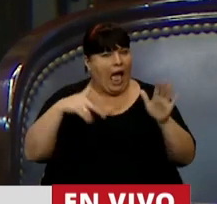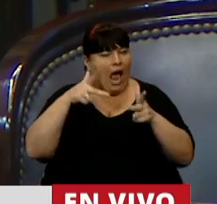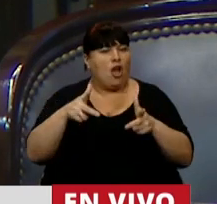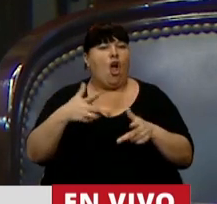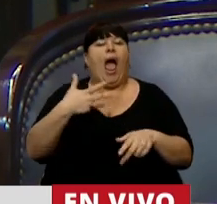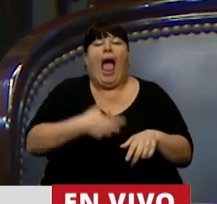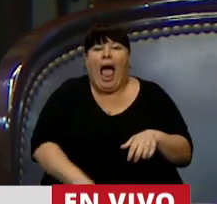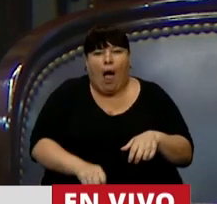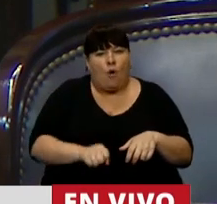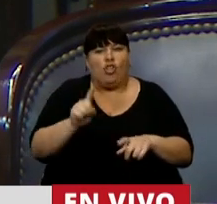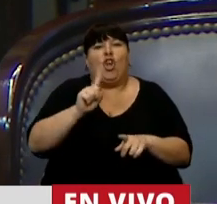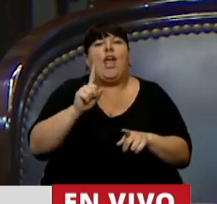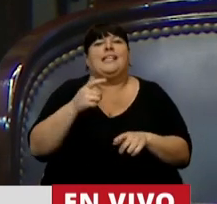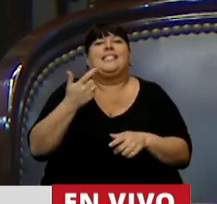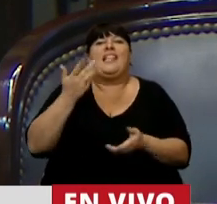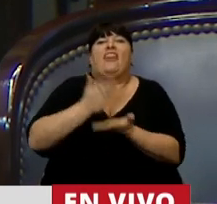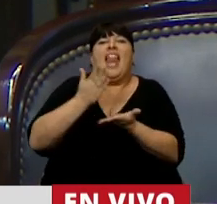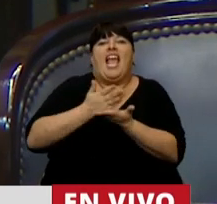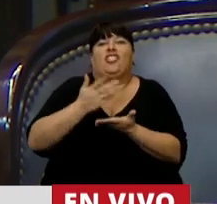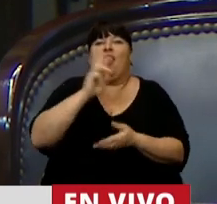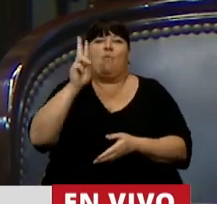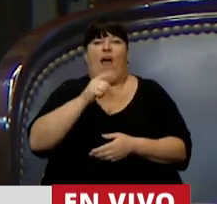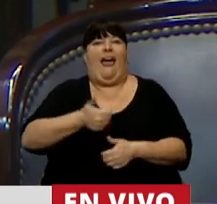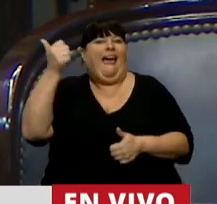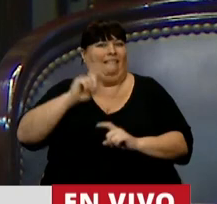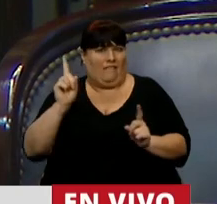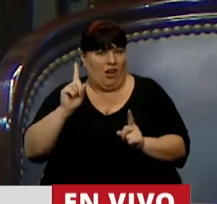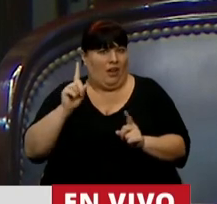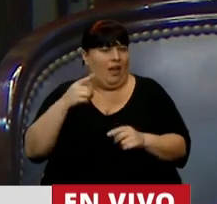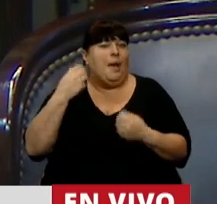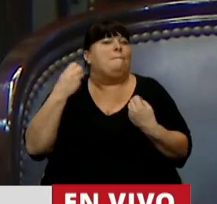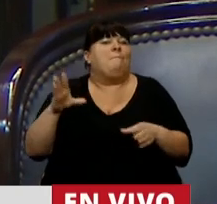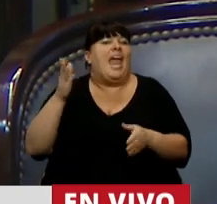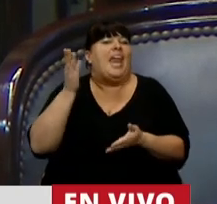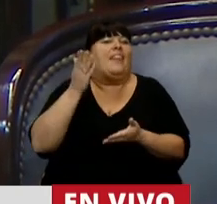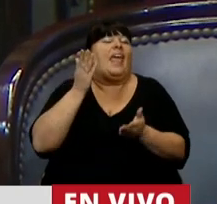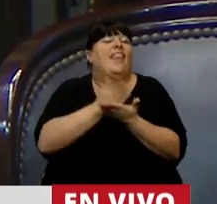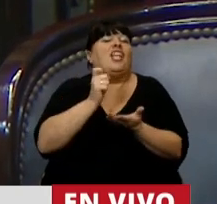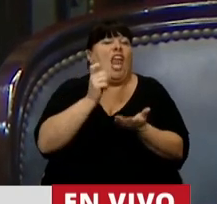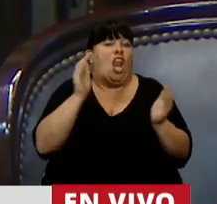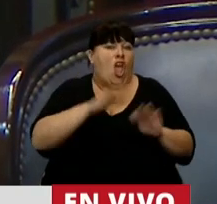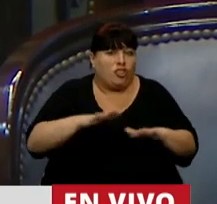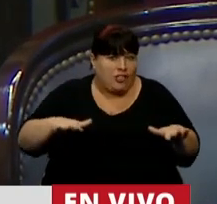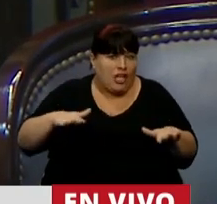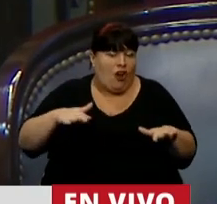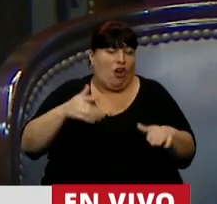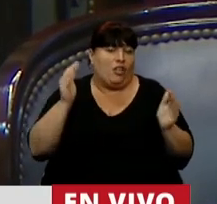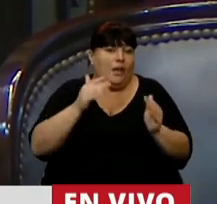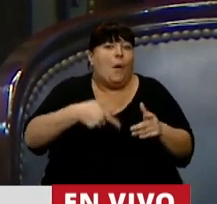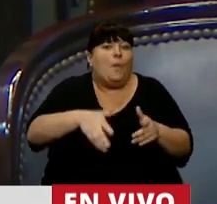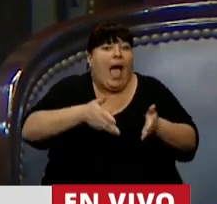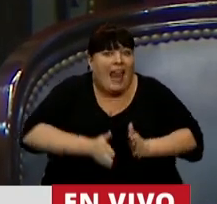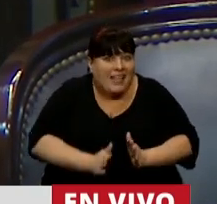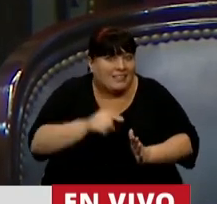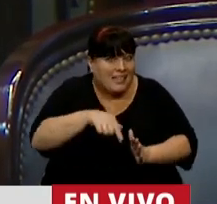con el aborto no ganamos un derecho a las mujeres. Lo pierden los niños y niñas por